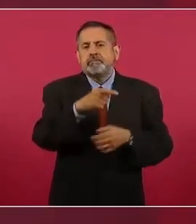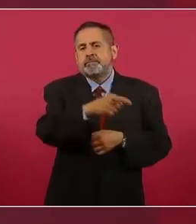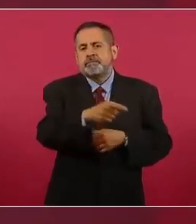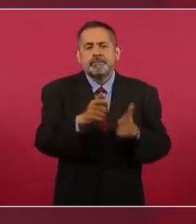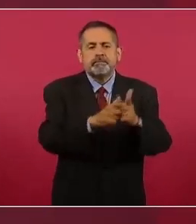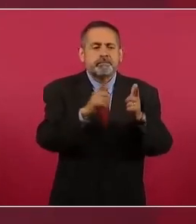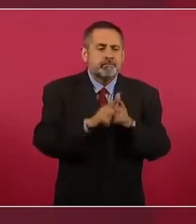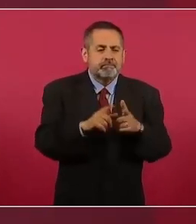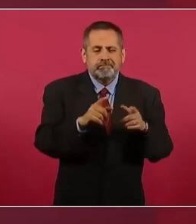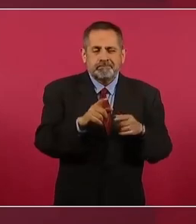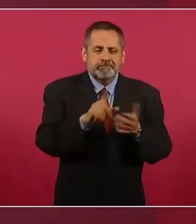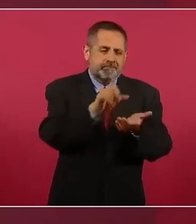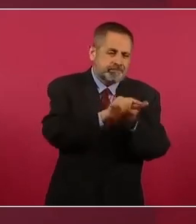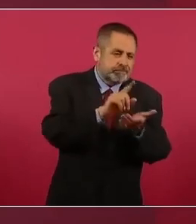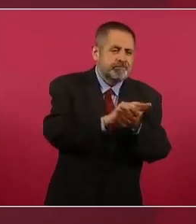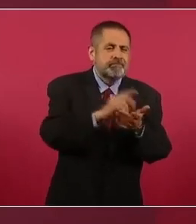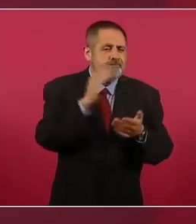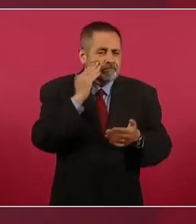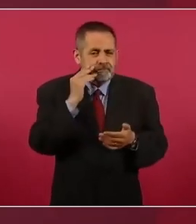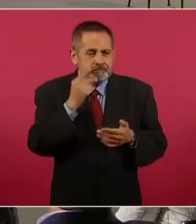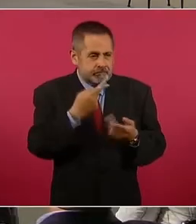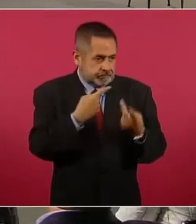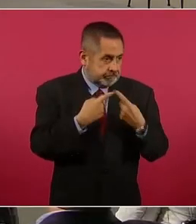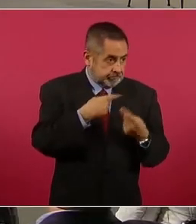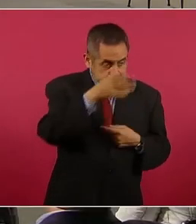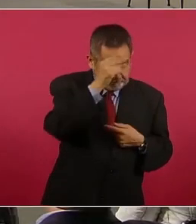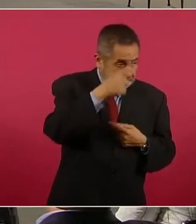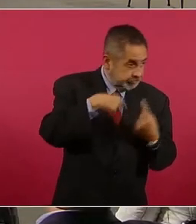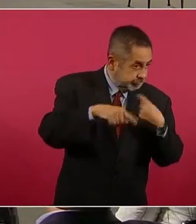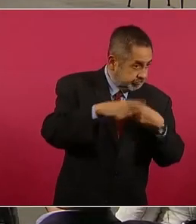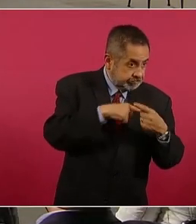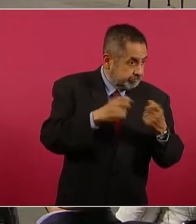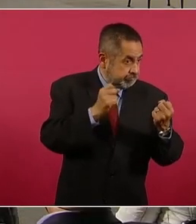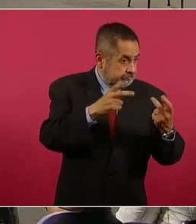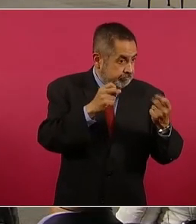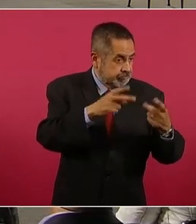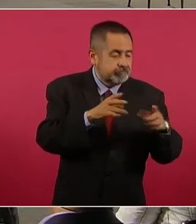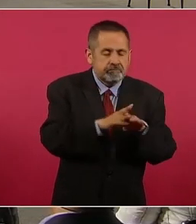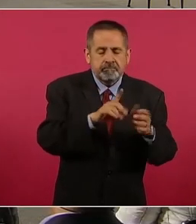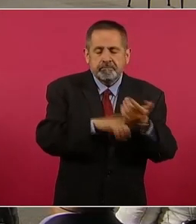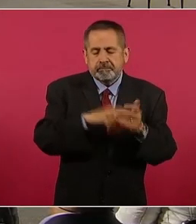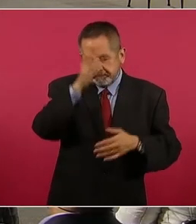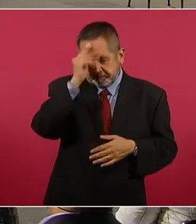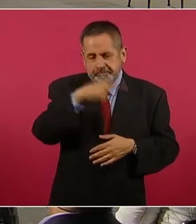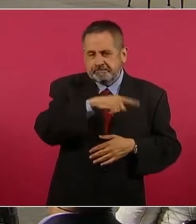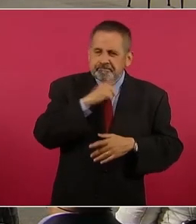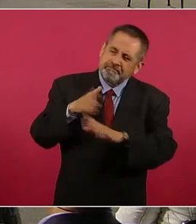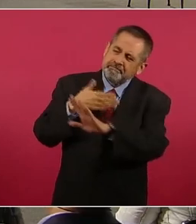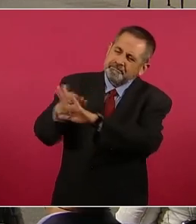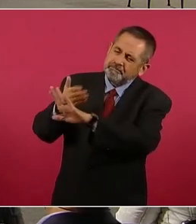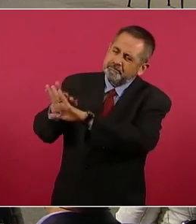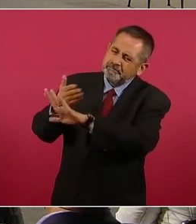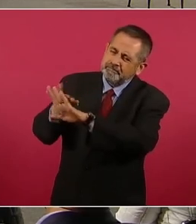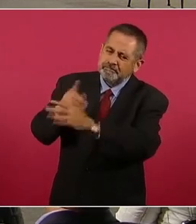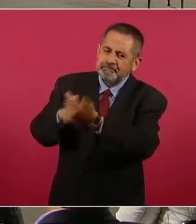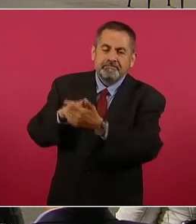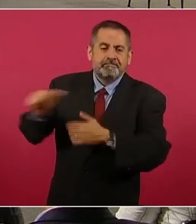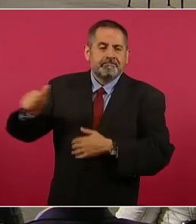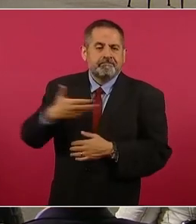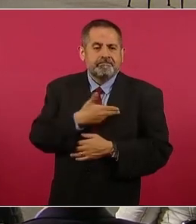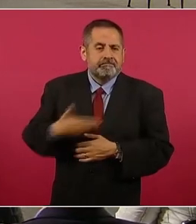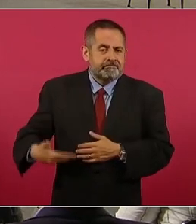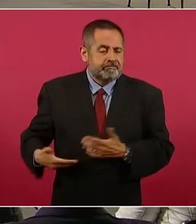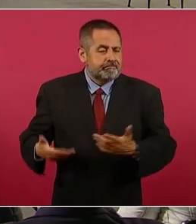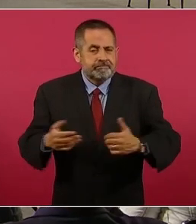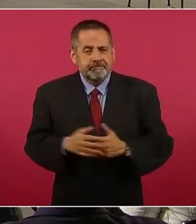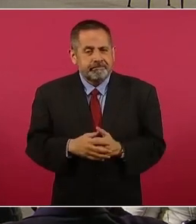agrupan y coordinan para generar discursos que dañen al presidente. Uno de los objetivos